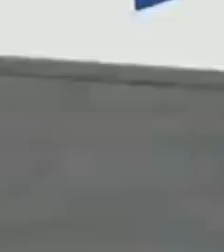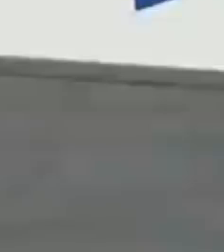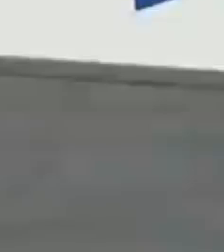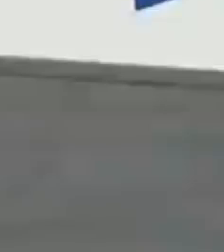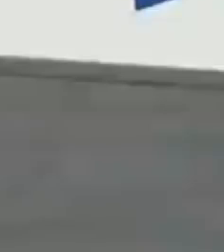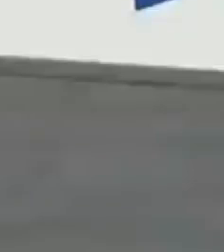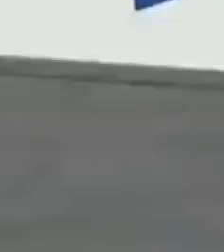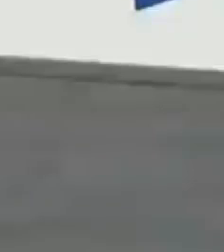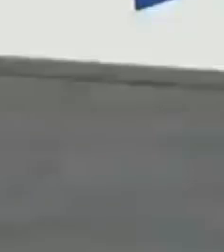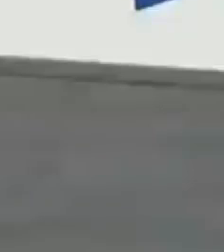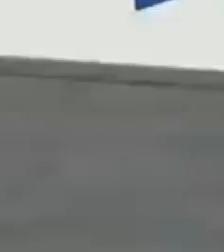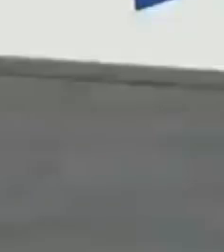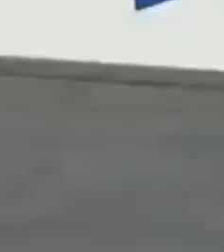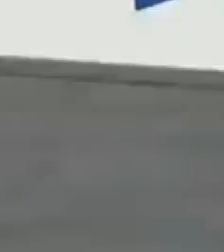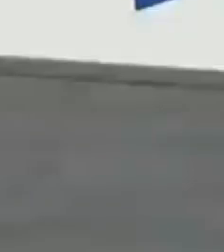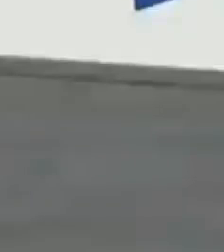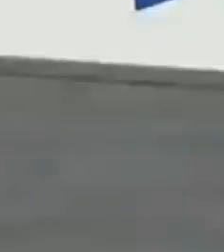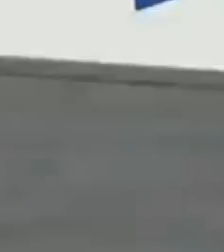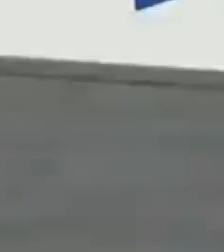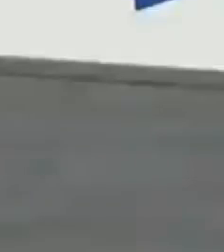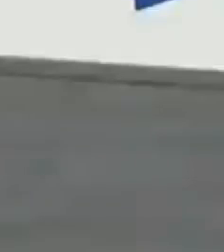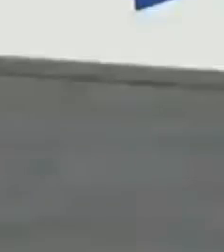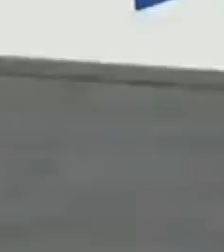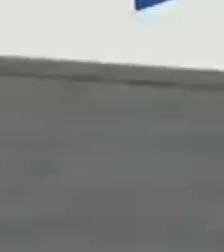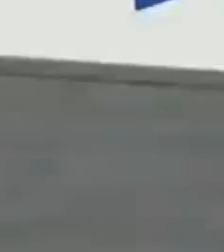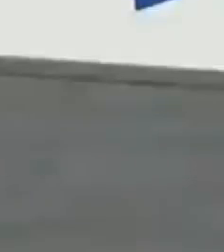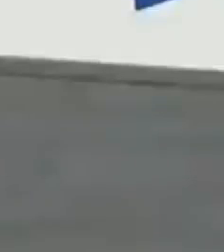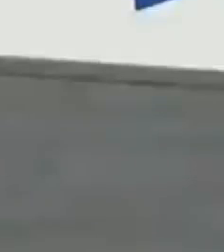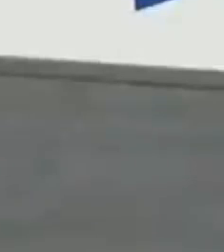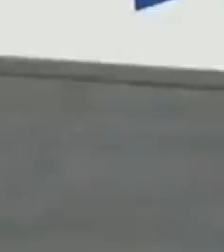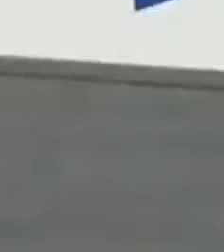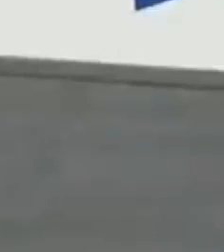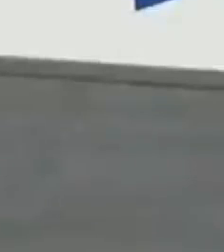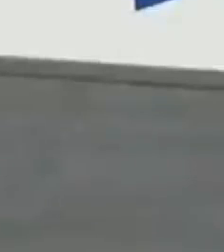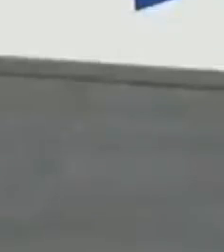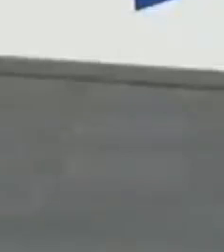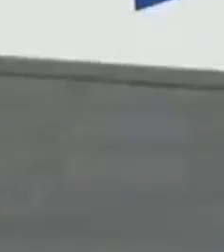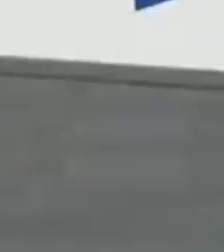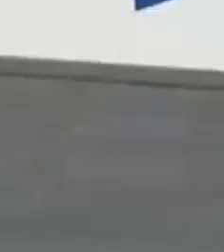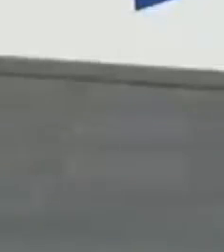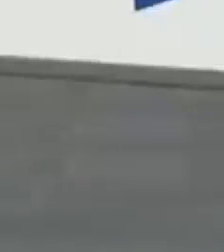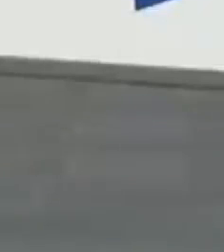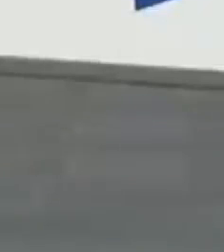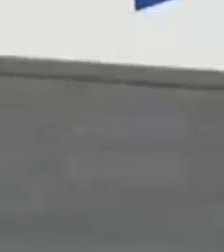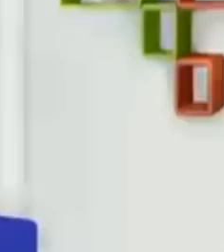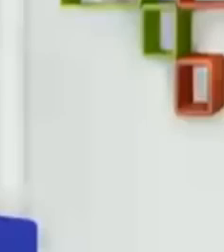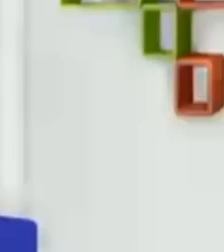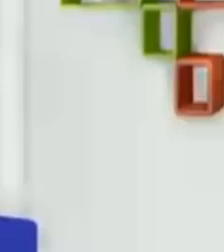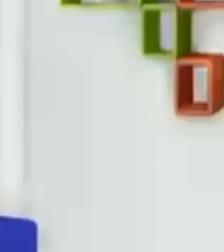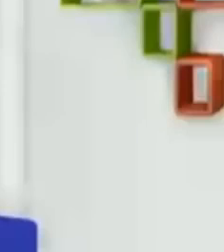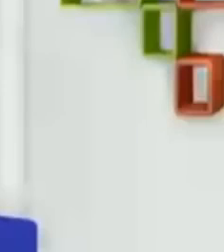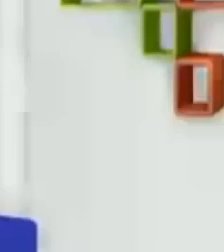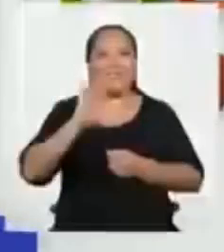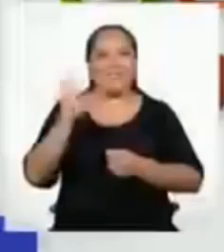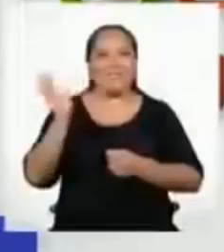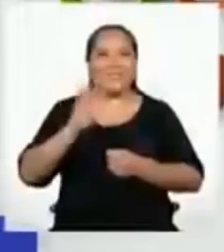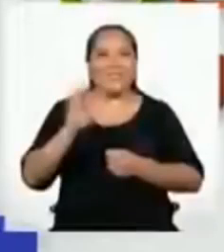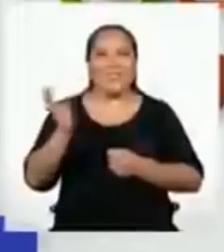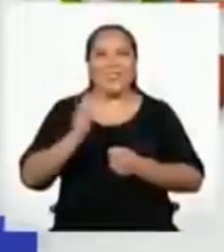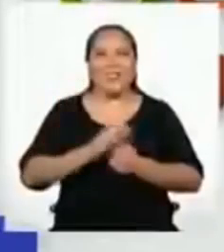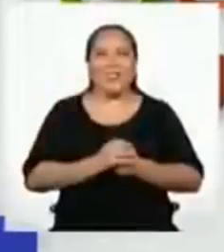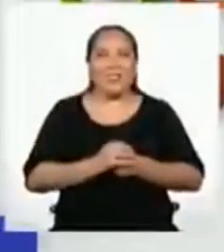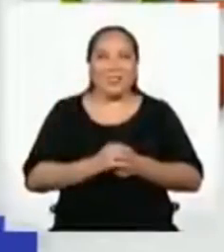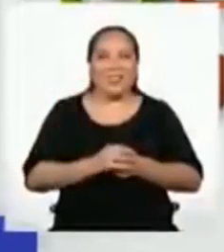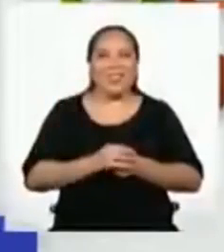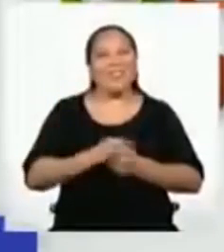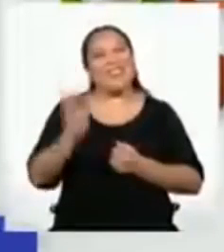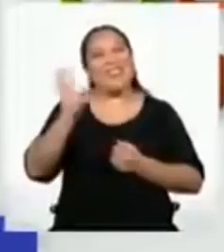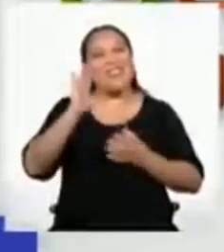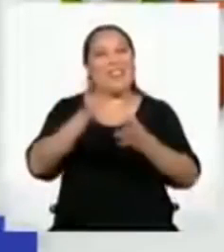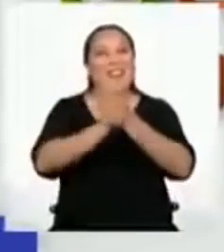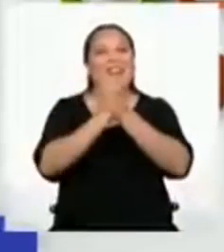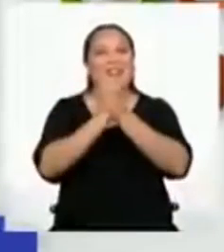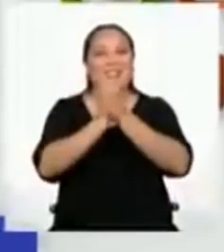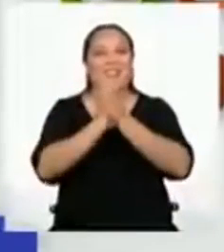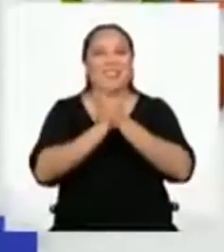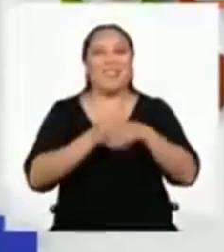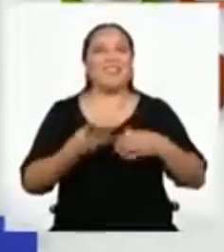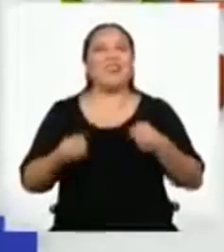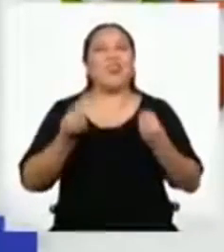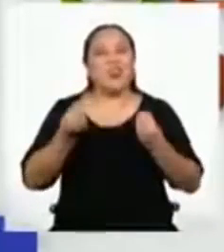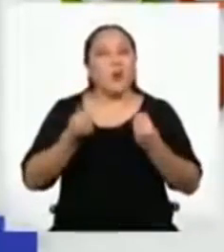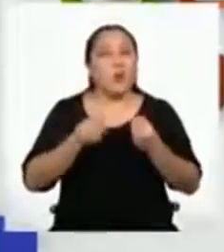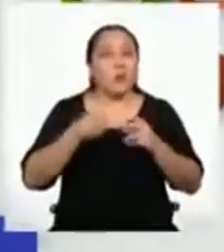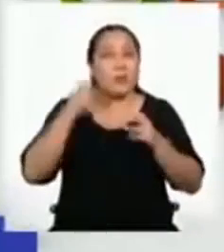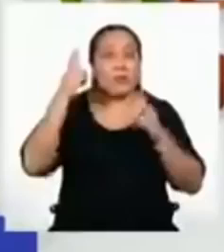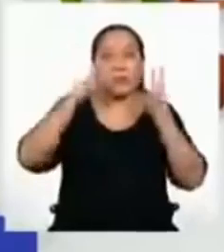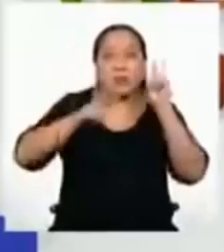Amigos de cuarto, bienvenidas y bienvenidos nuevamente a su semana de repaso. ¿Cómo les ha ido con el reto matemático del